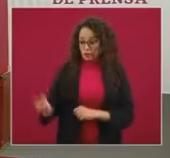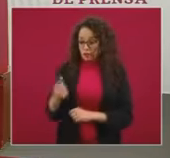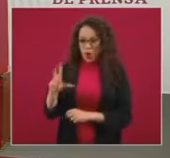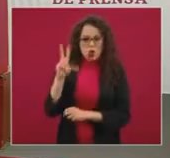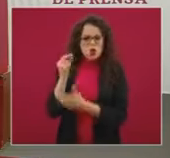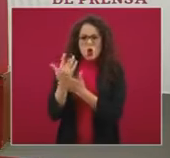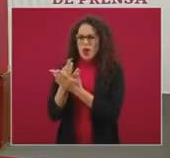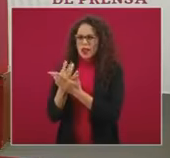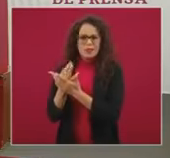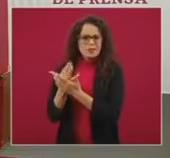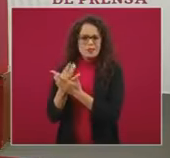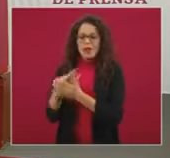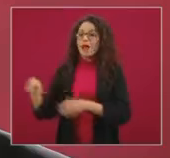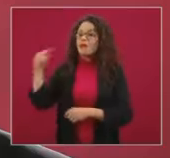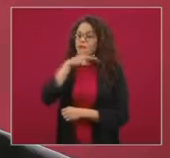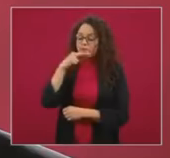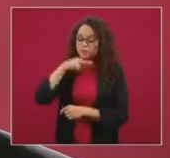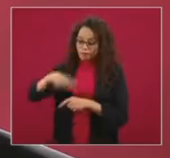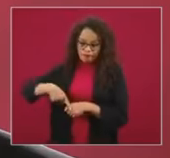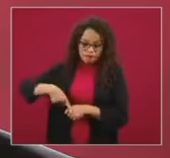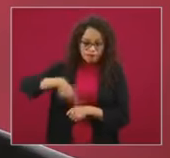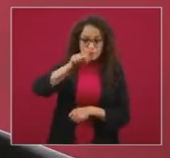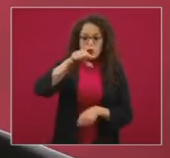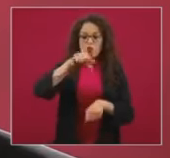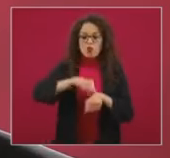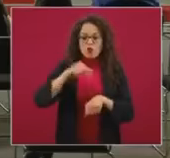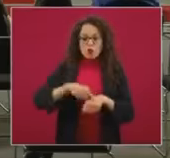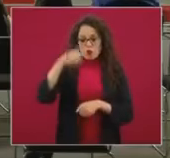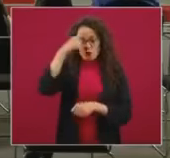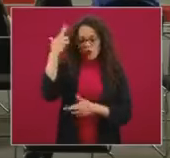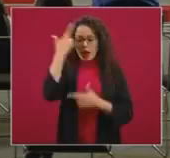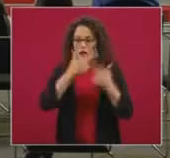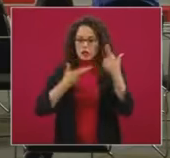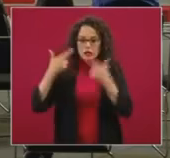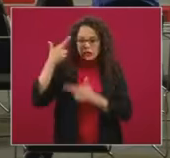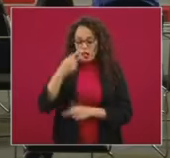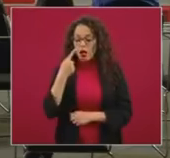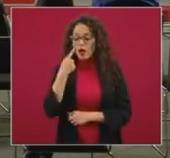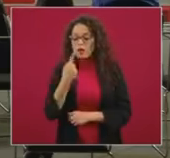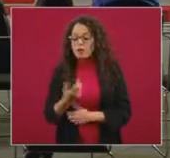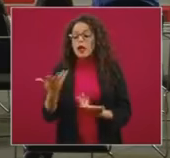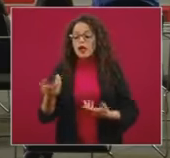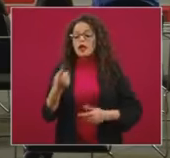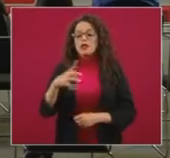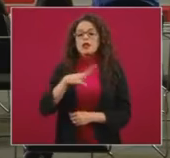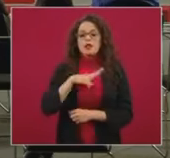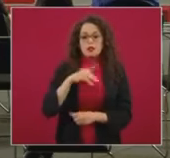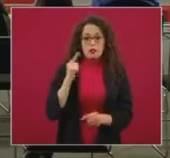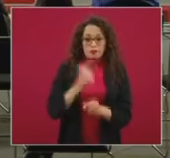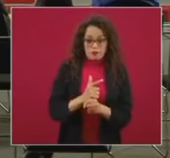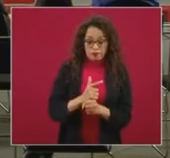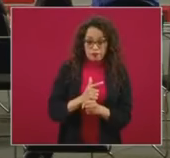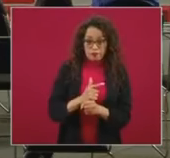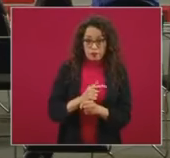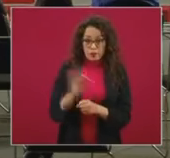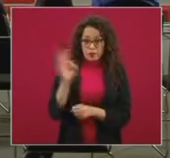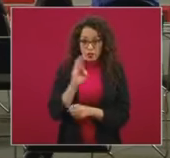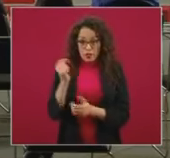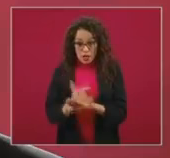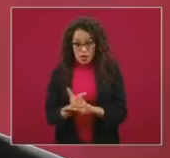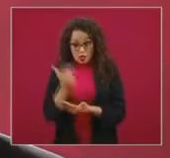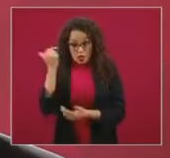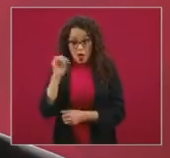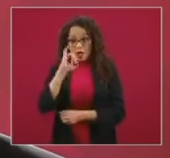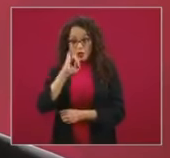espere acuda muy prontamente a una valoración médica para poder identificar si se está complicando y qué